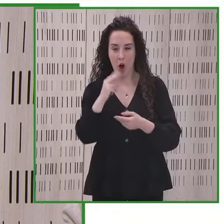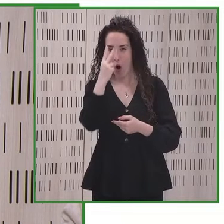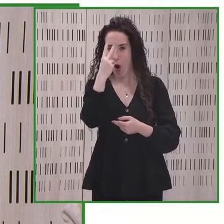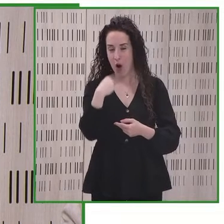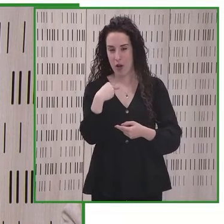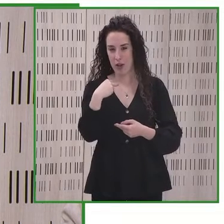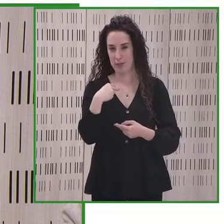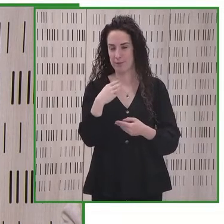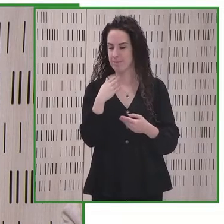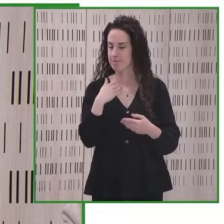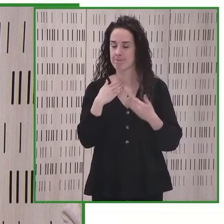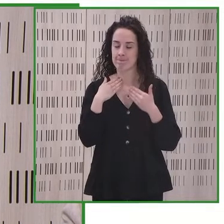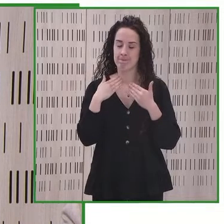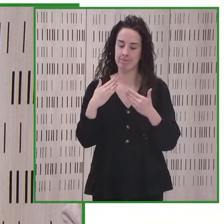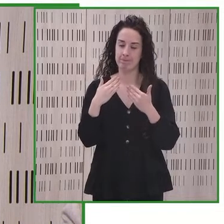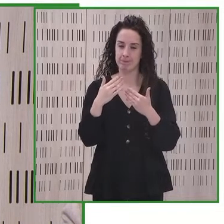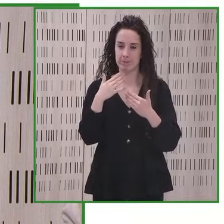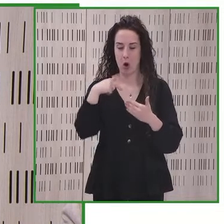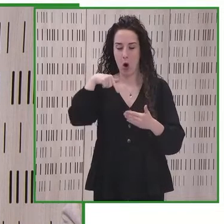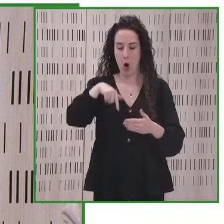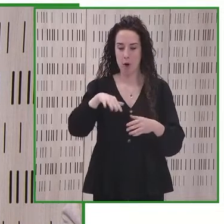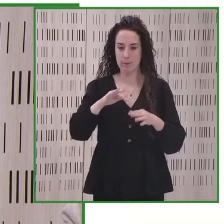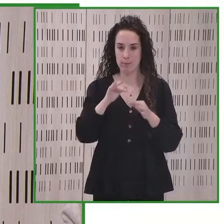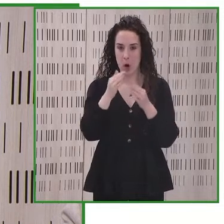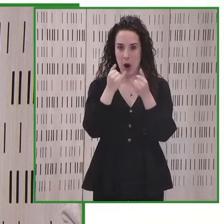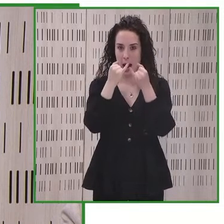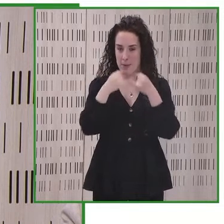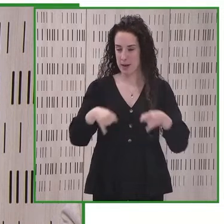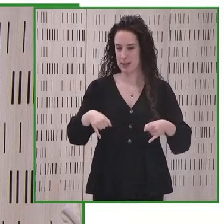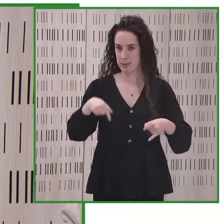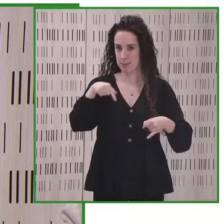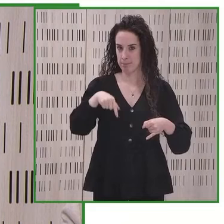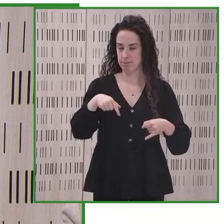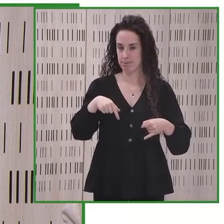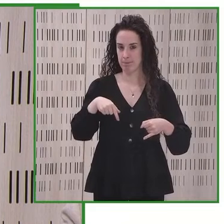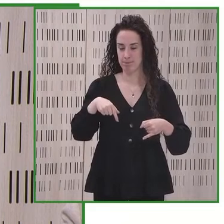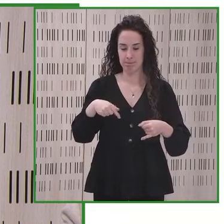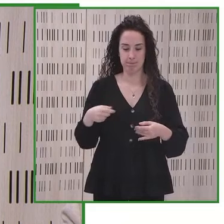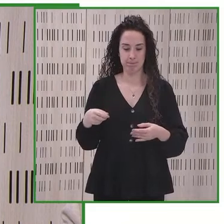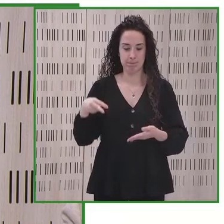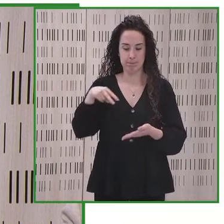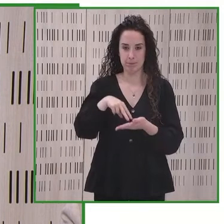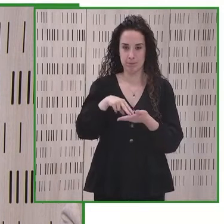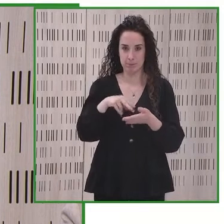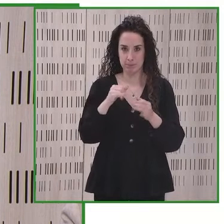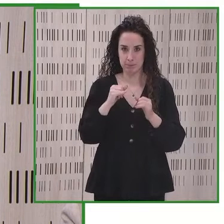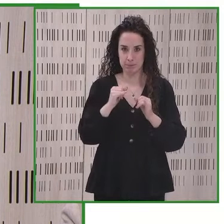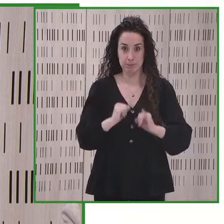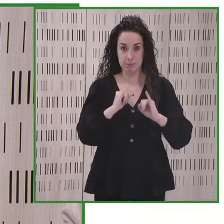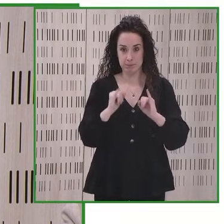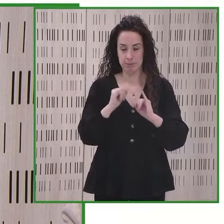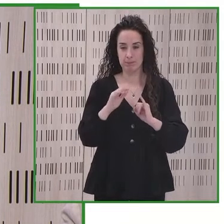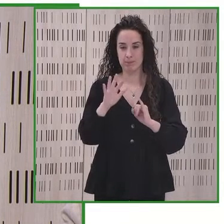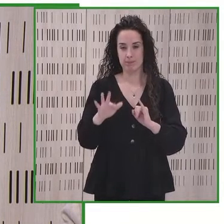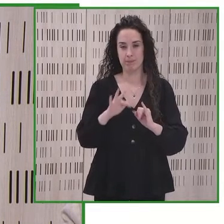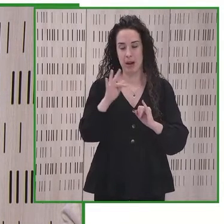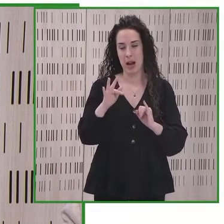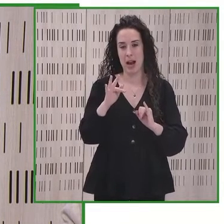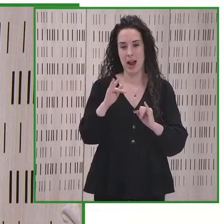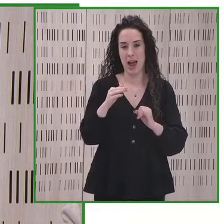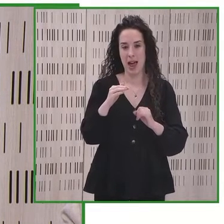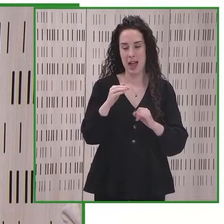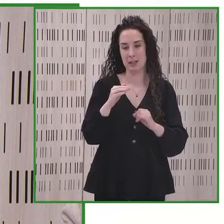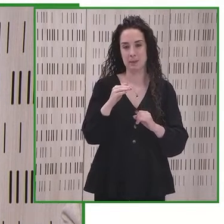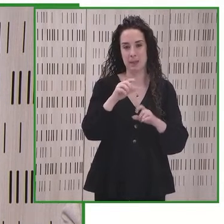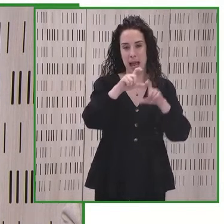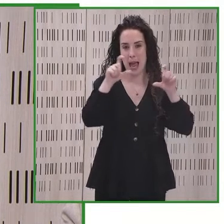Gracias al trabajo de la Fundación ESEL, también de la Fundación, por supuesto, 11, y gracias también a